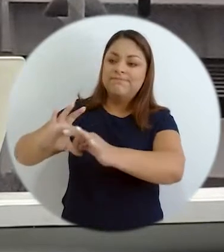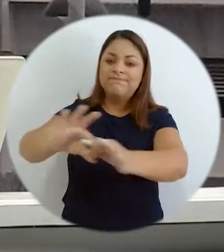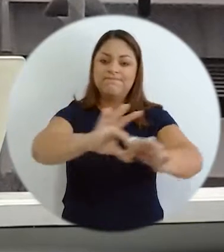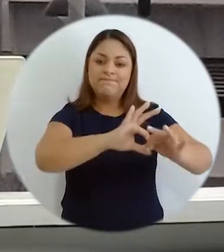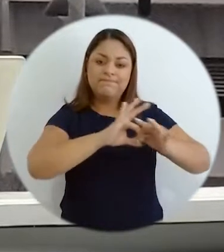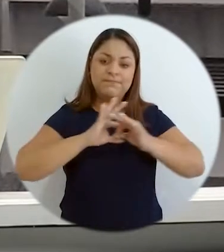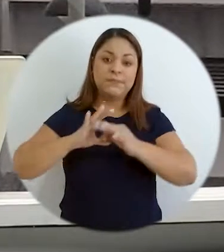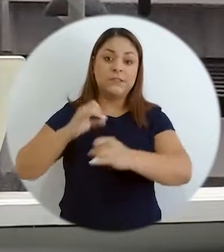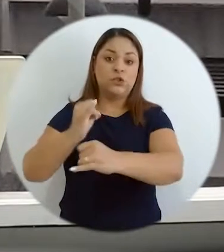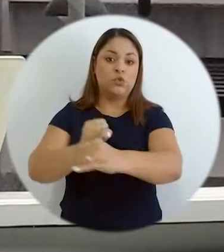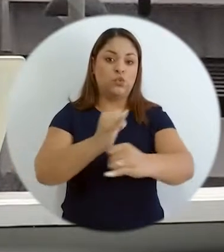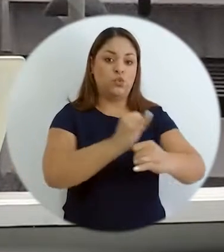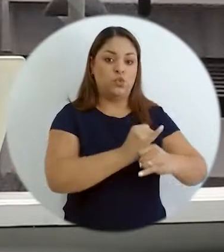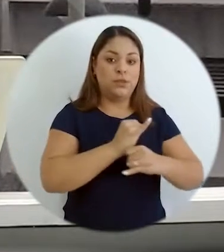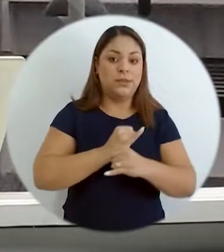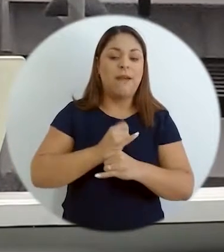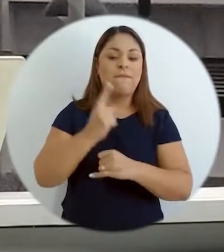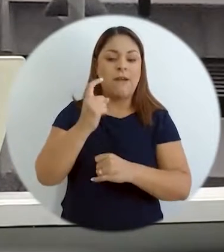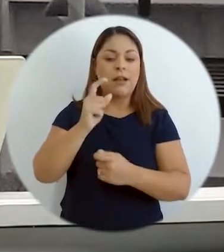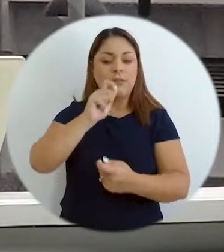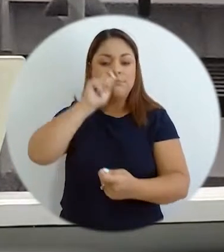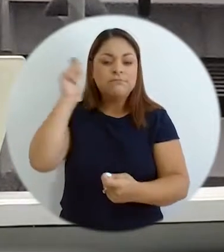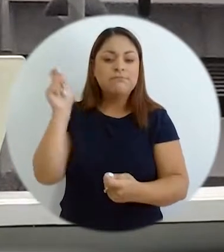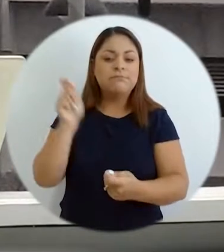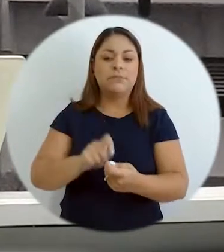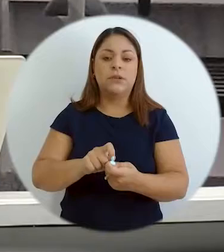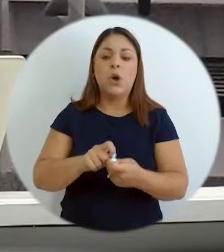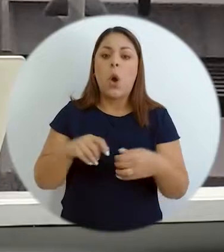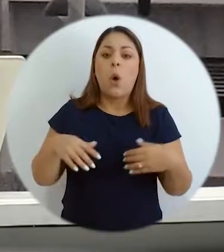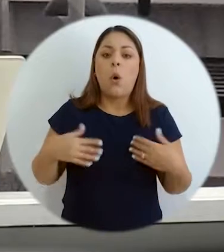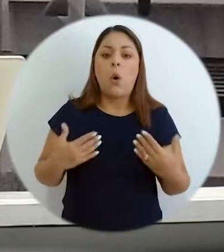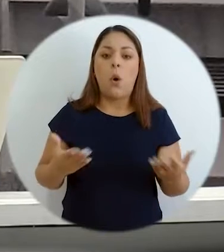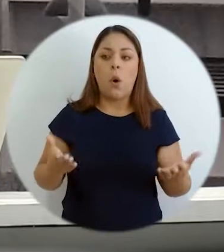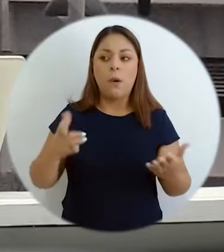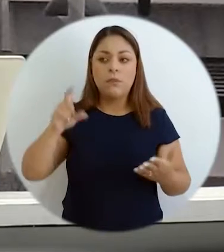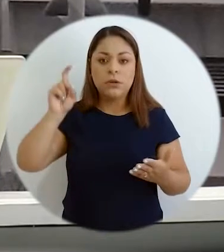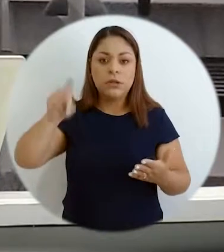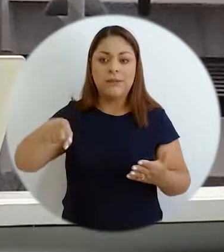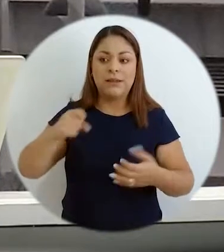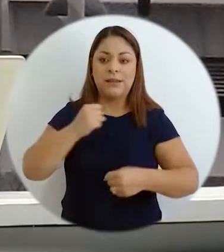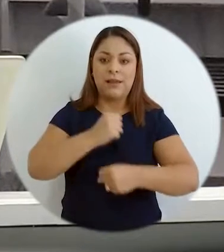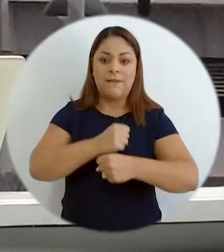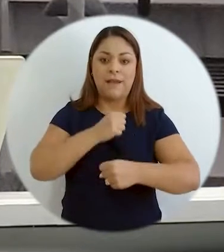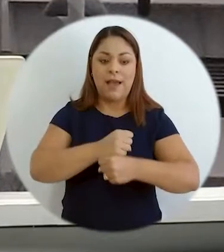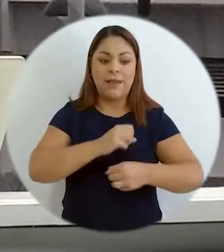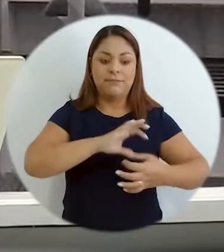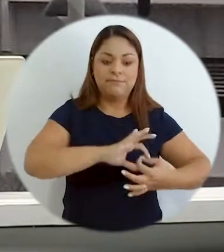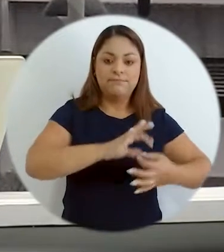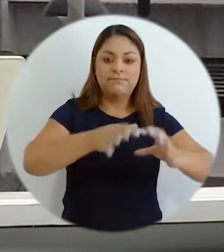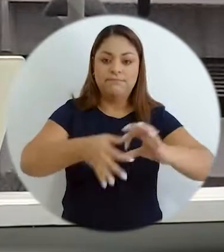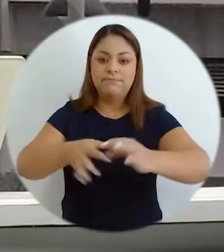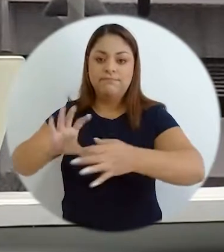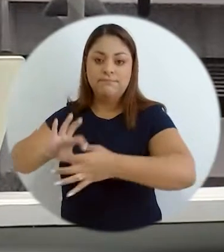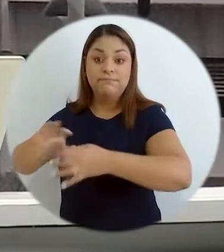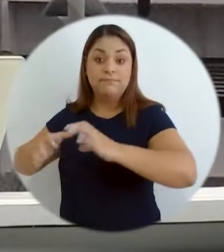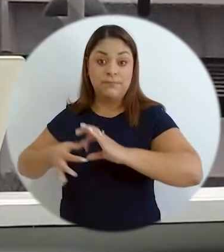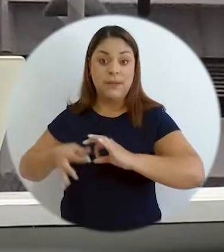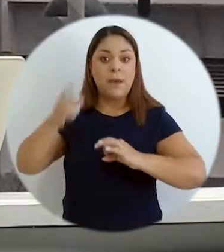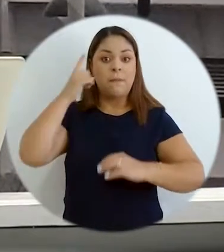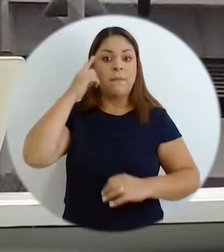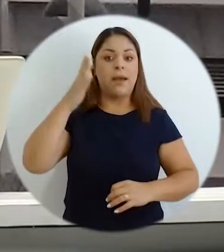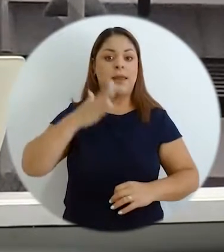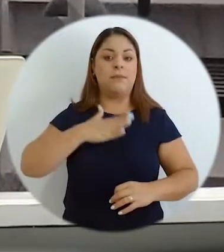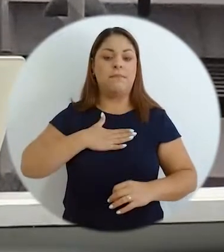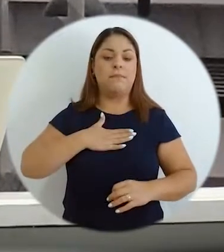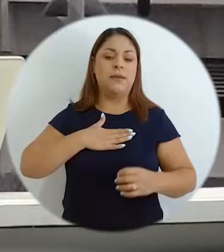no hemos logrado dar el clavo respecto a dónde tenemos que canalizar nuestras energías. Y para mí un elemento importante es la generación